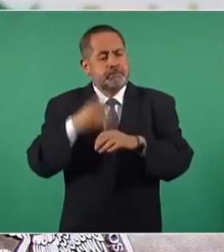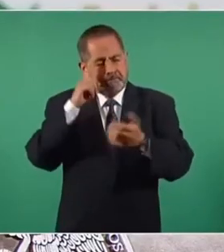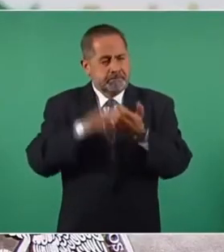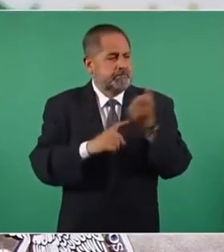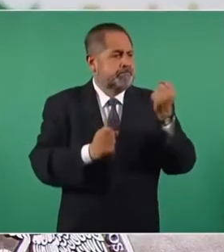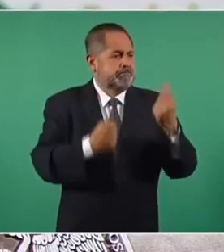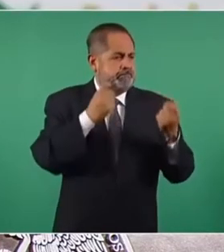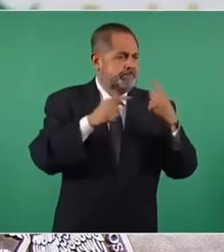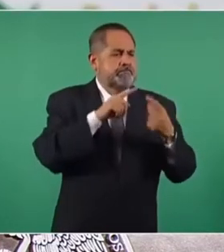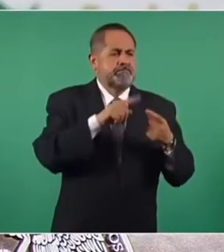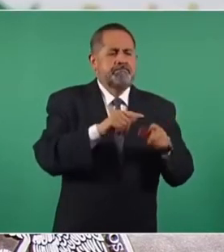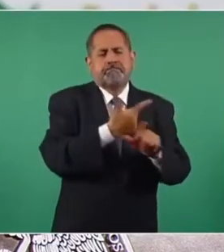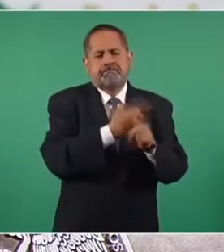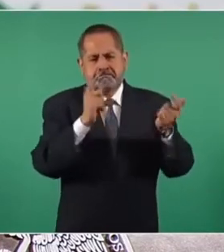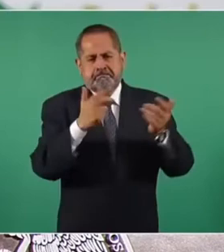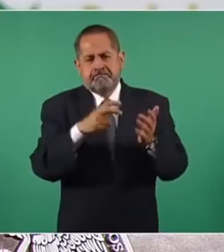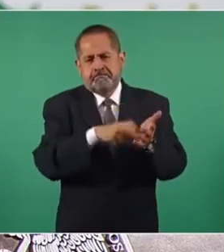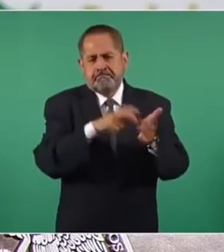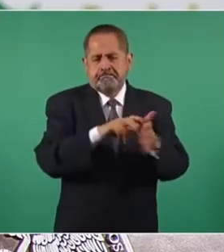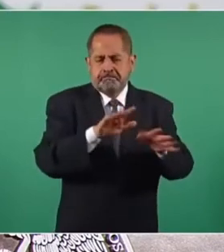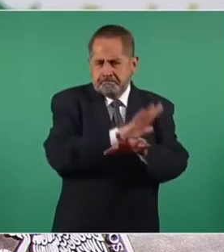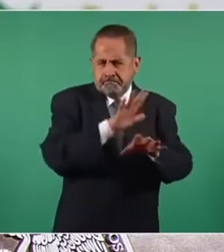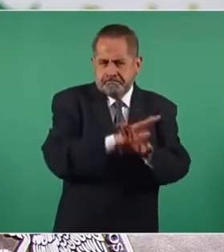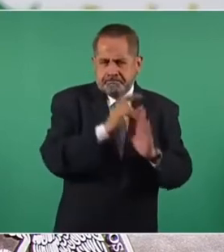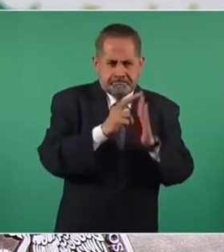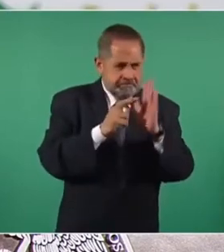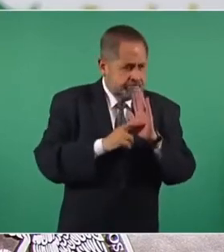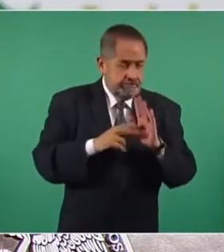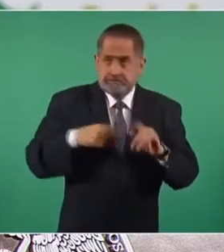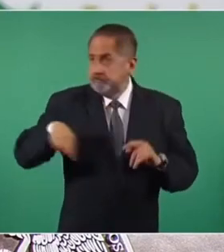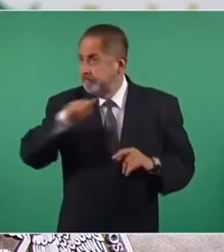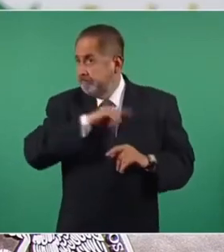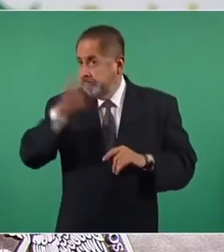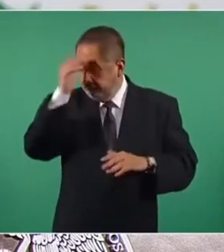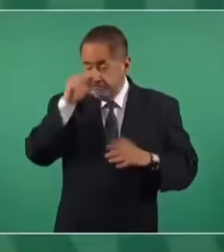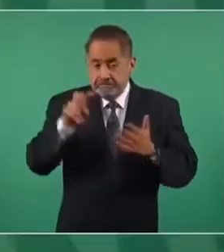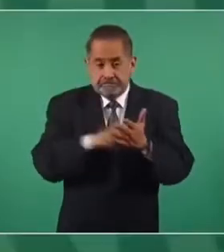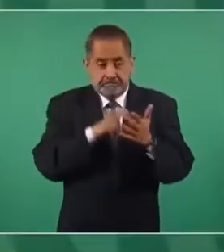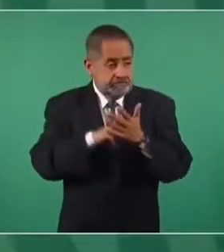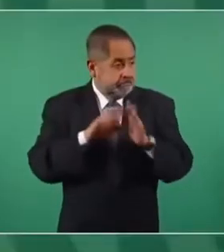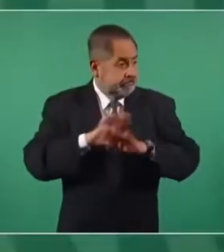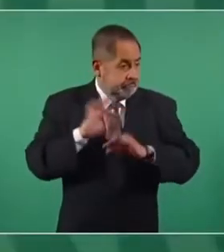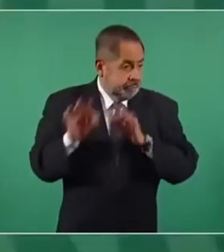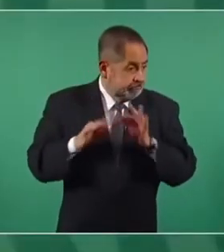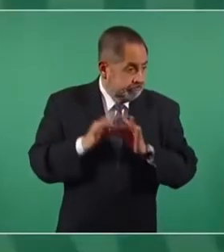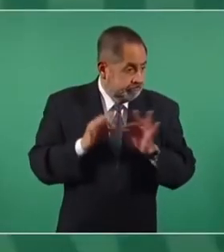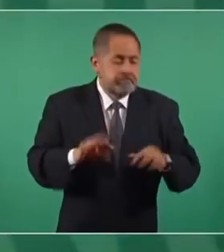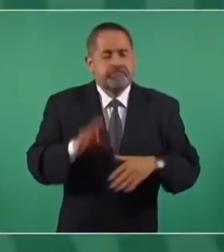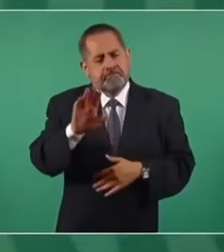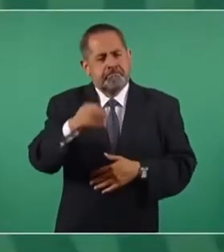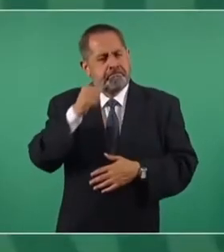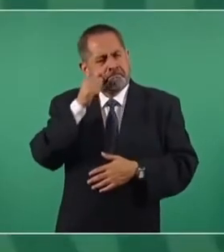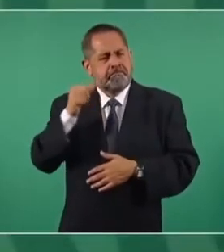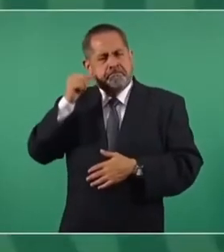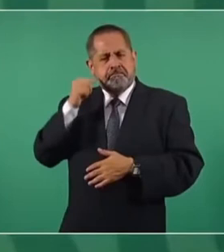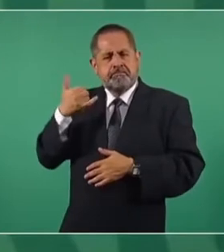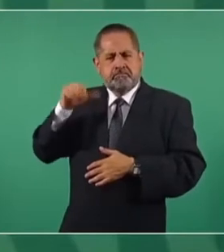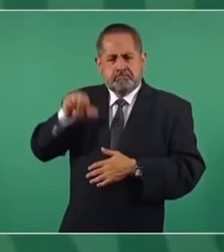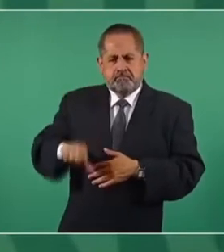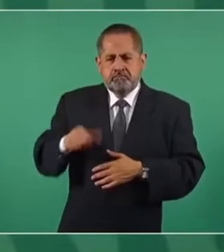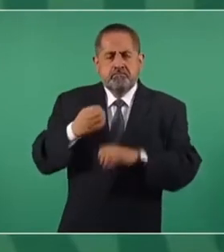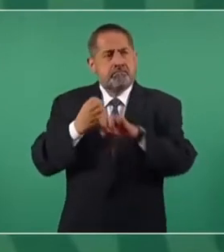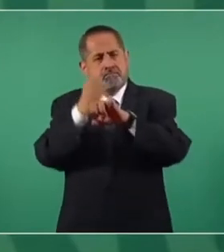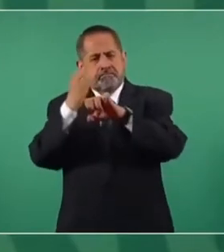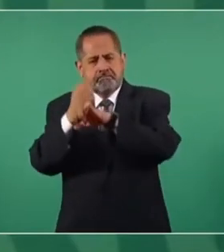efectivo este beneficio, como lo señala el acuerdo. Ya entre ayer y hoy los gobiernos de los